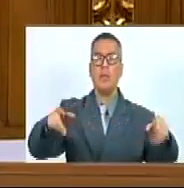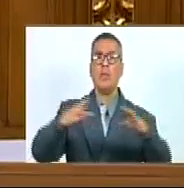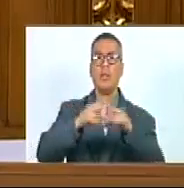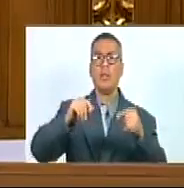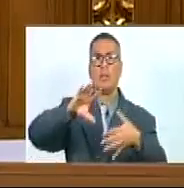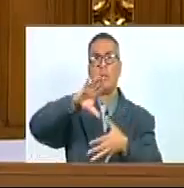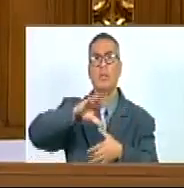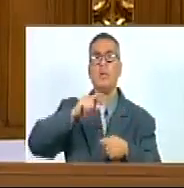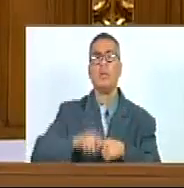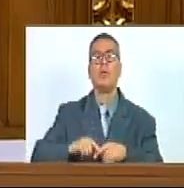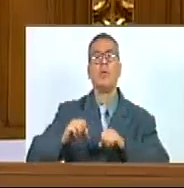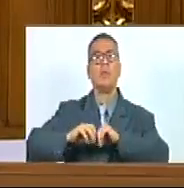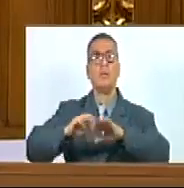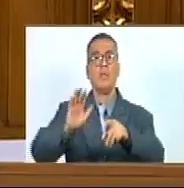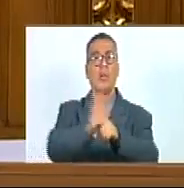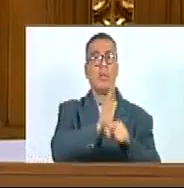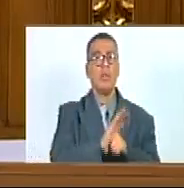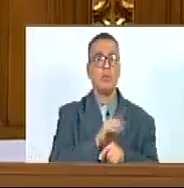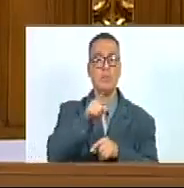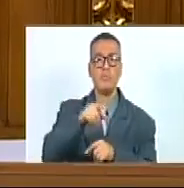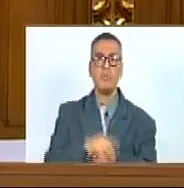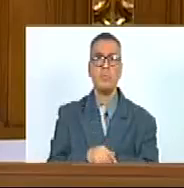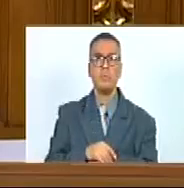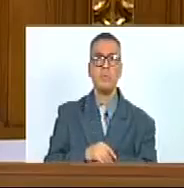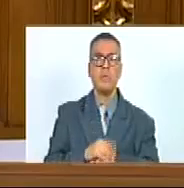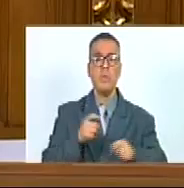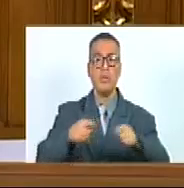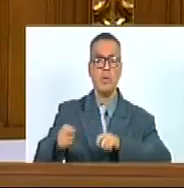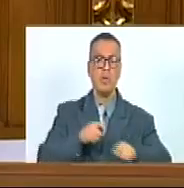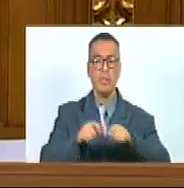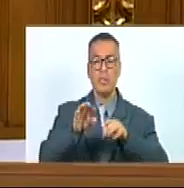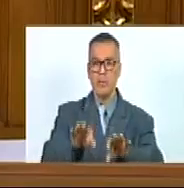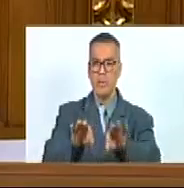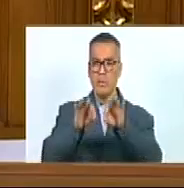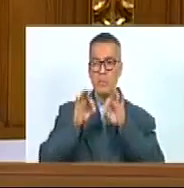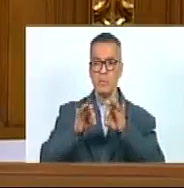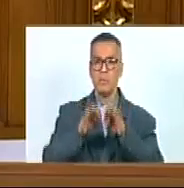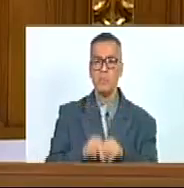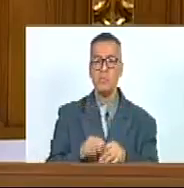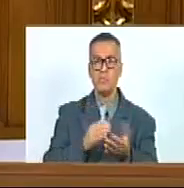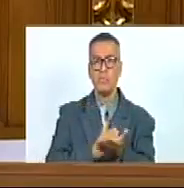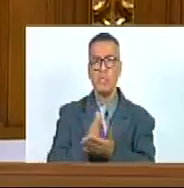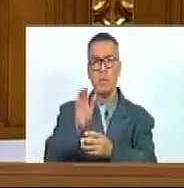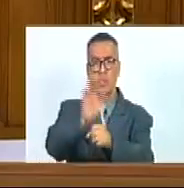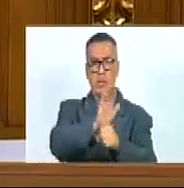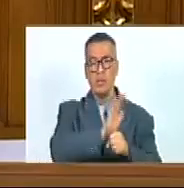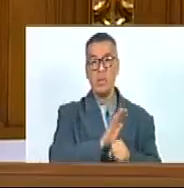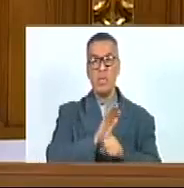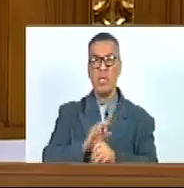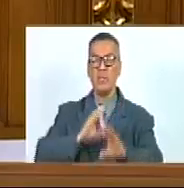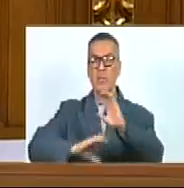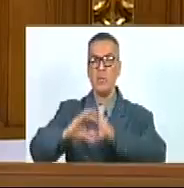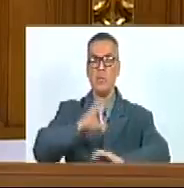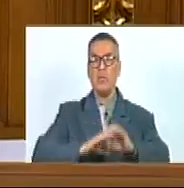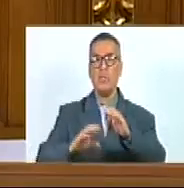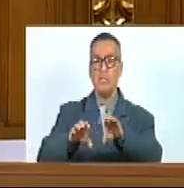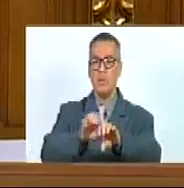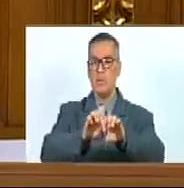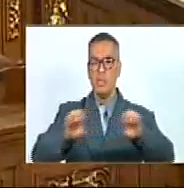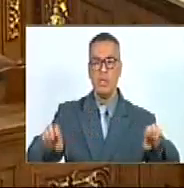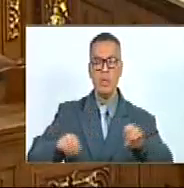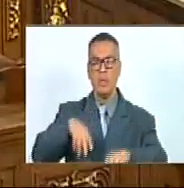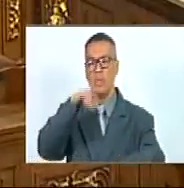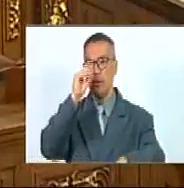Latina Las áreas Bajo régimen De administración Especial Con fines Protectores Científicos Educativos Y